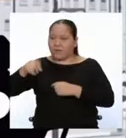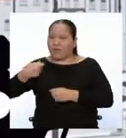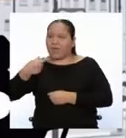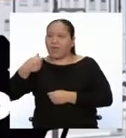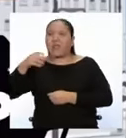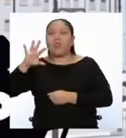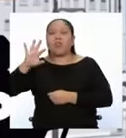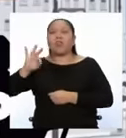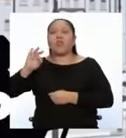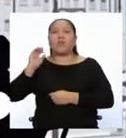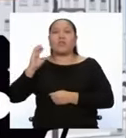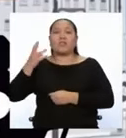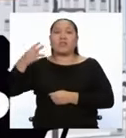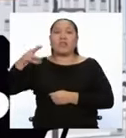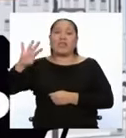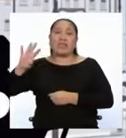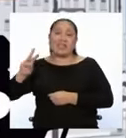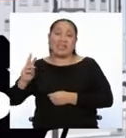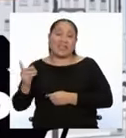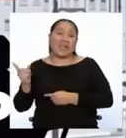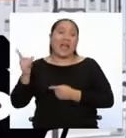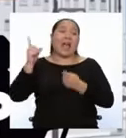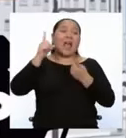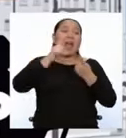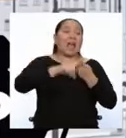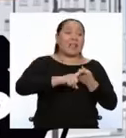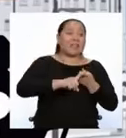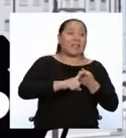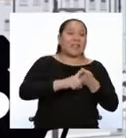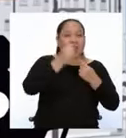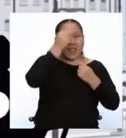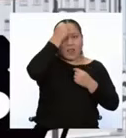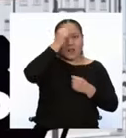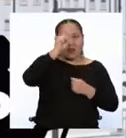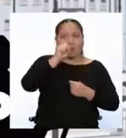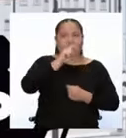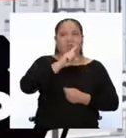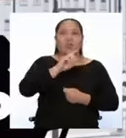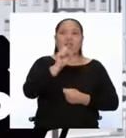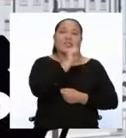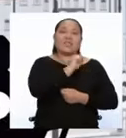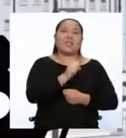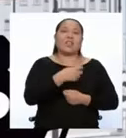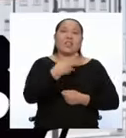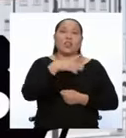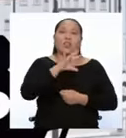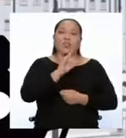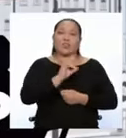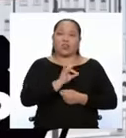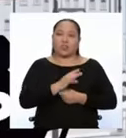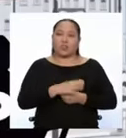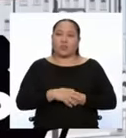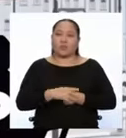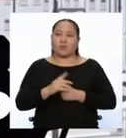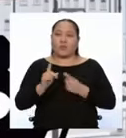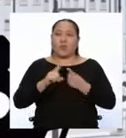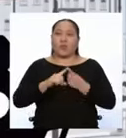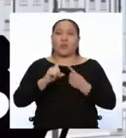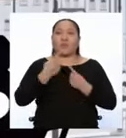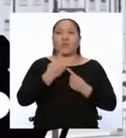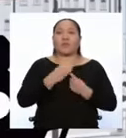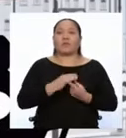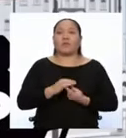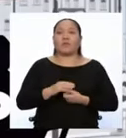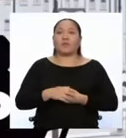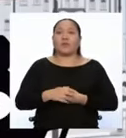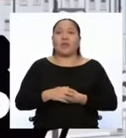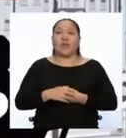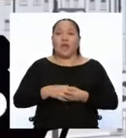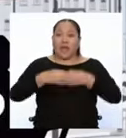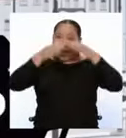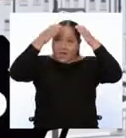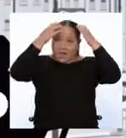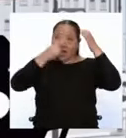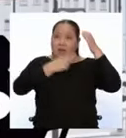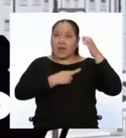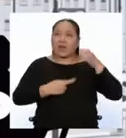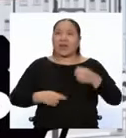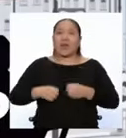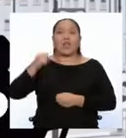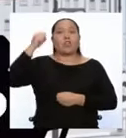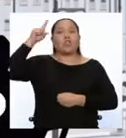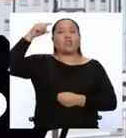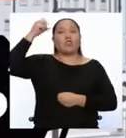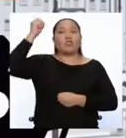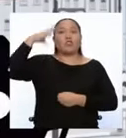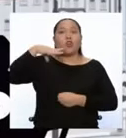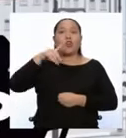XVI hasta antes que estalle la revolución en el siglo XVIII. El primero fue el rey Sol, o sea, Luis XIV.